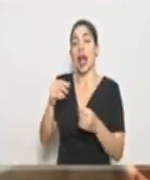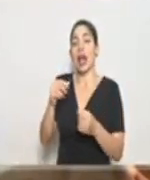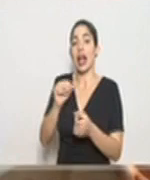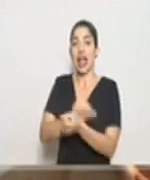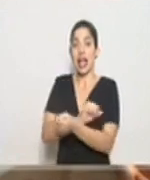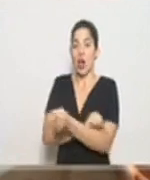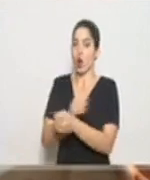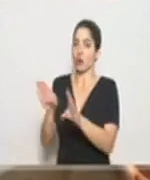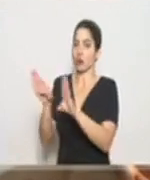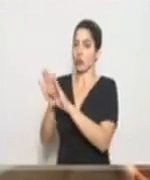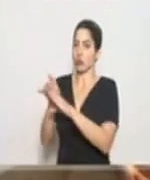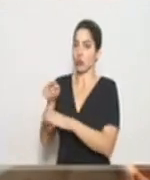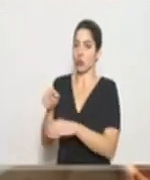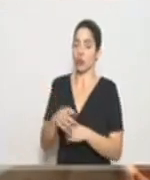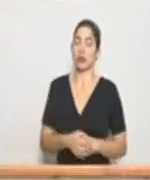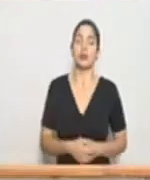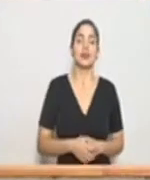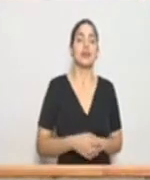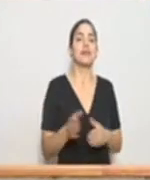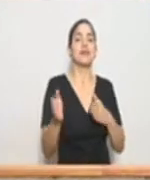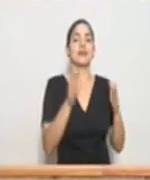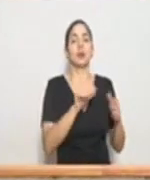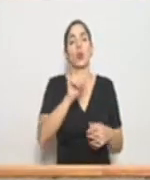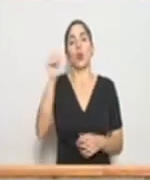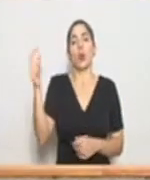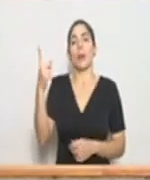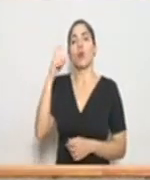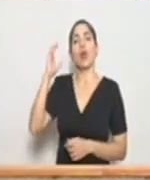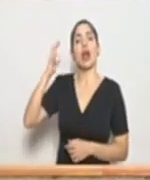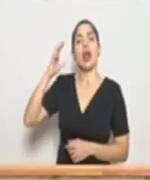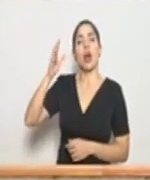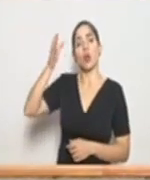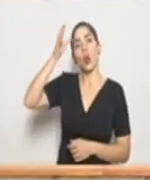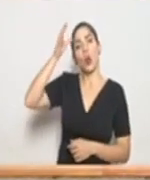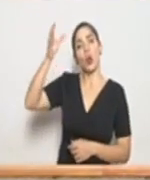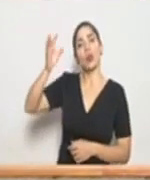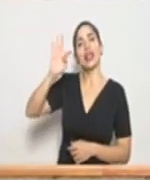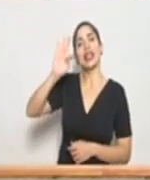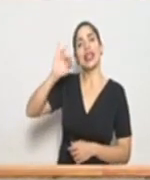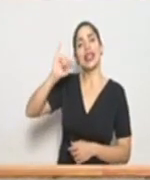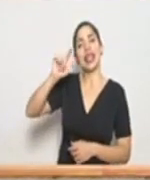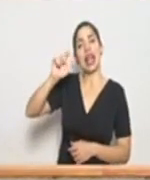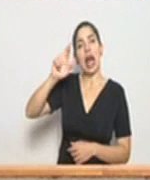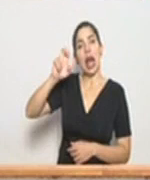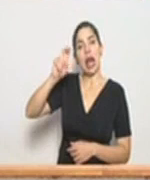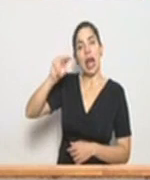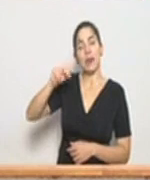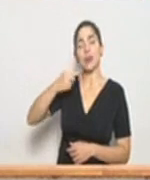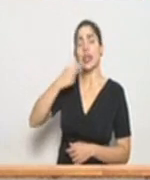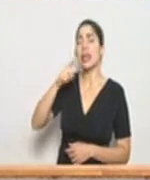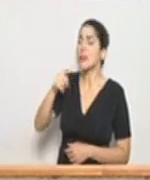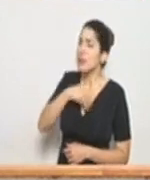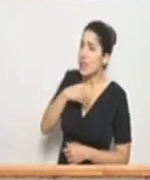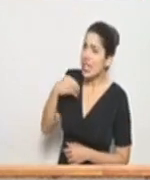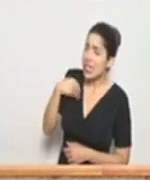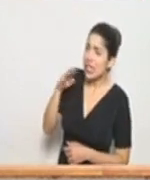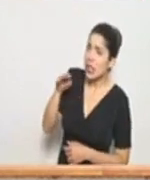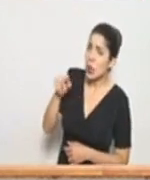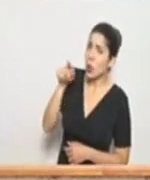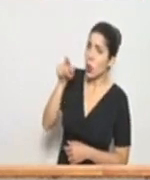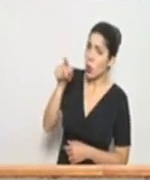señor ministro nos llega una consulta de radio cultural Tilarán señor ministro se está contemplando